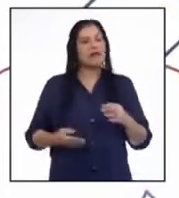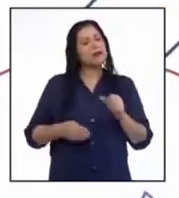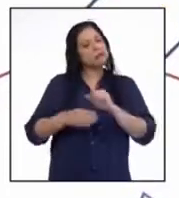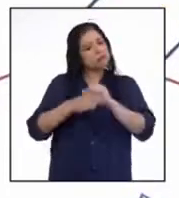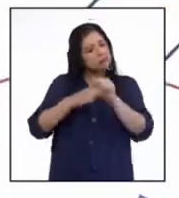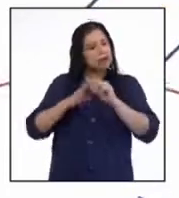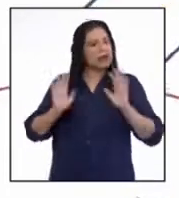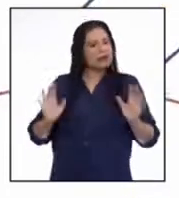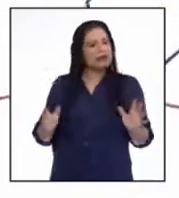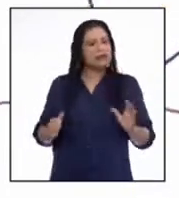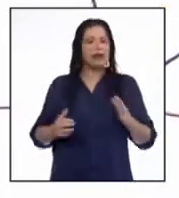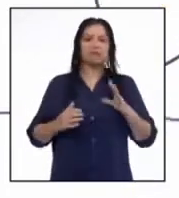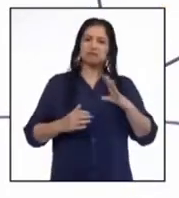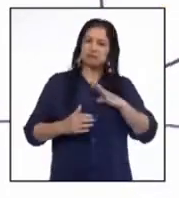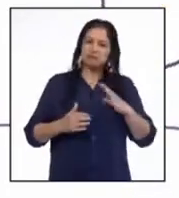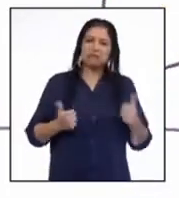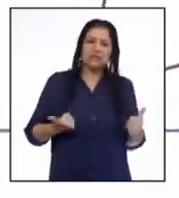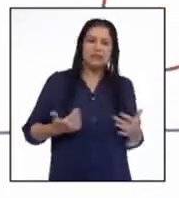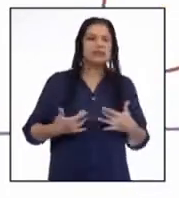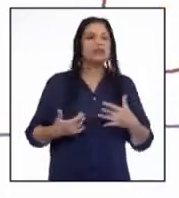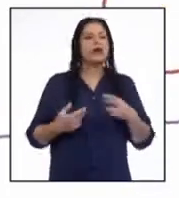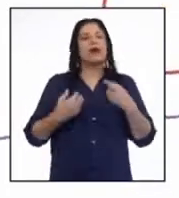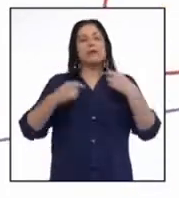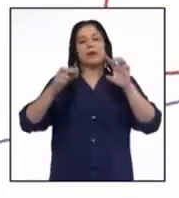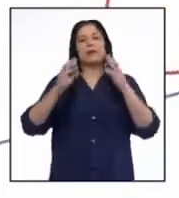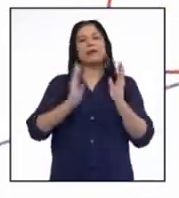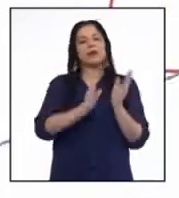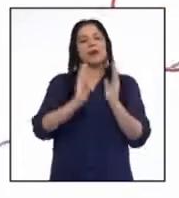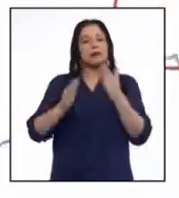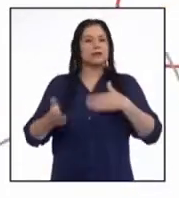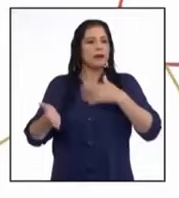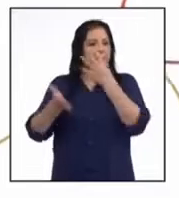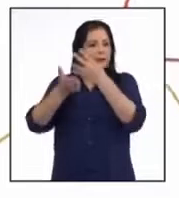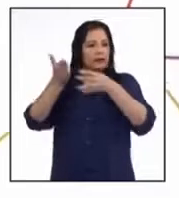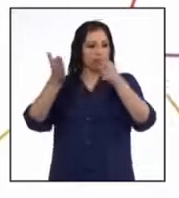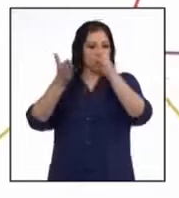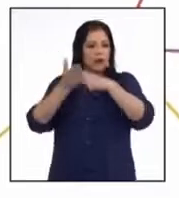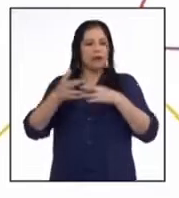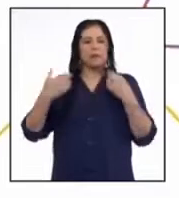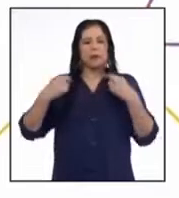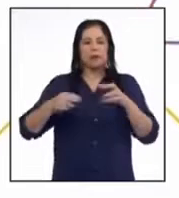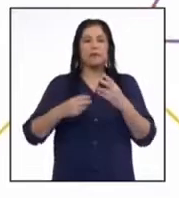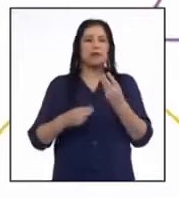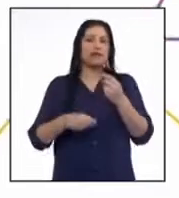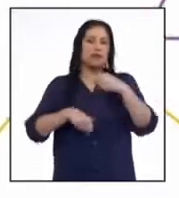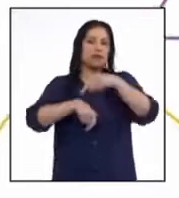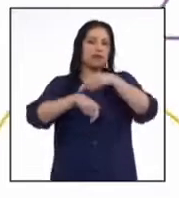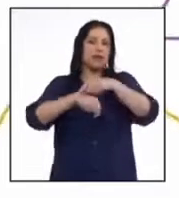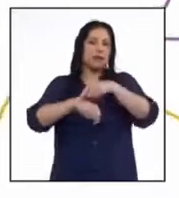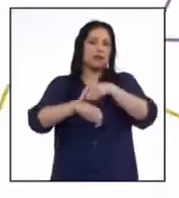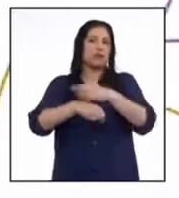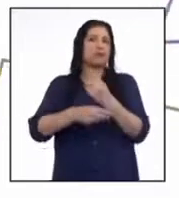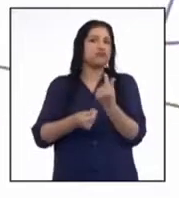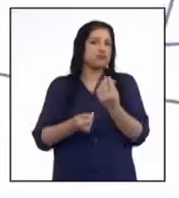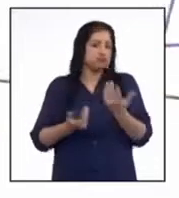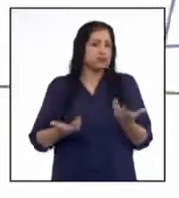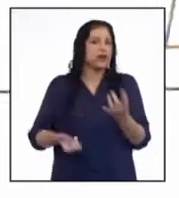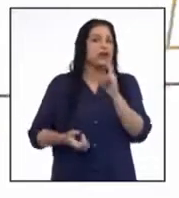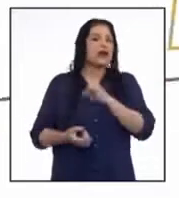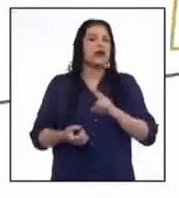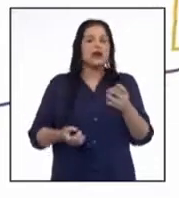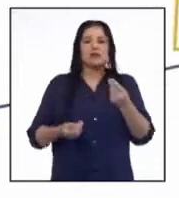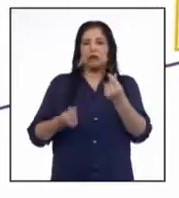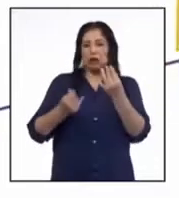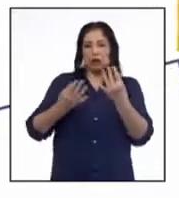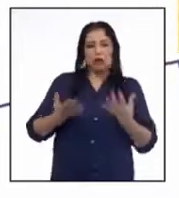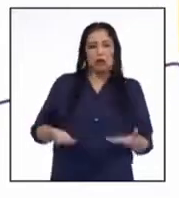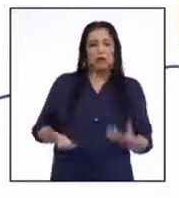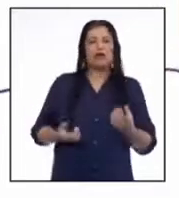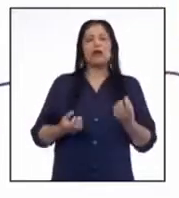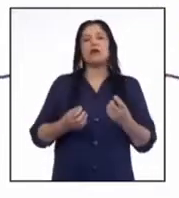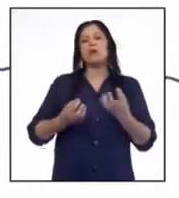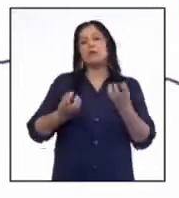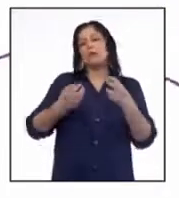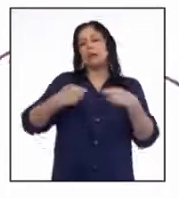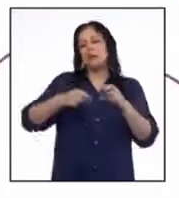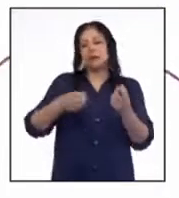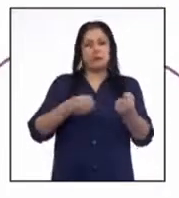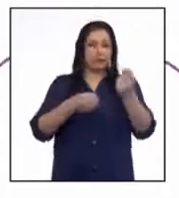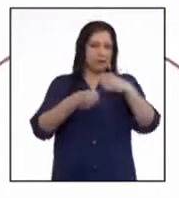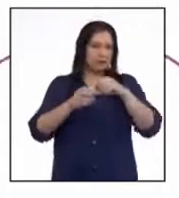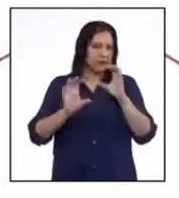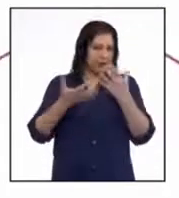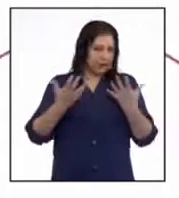es práctico, es cómodo, permite organizar mis horarios, permite ahorrar tiempo, es económico y permite participar de la clase.